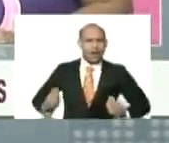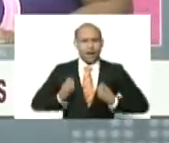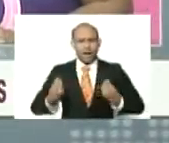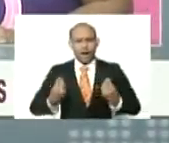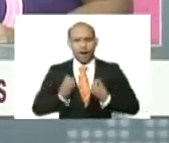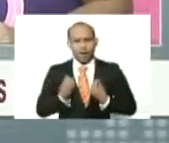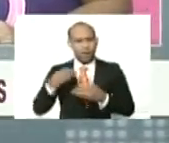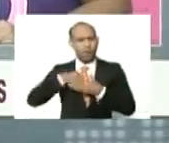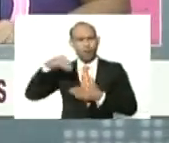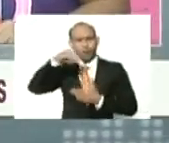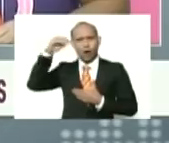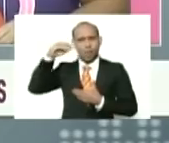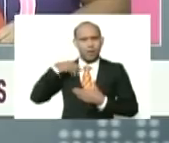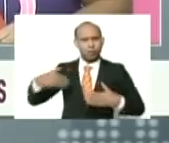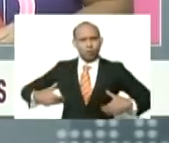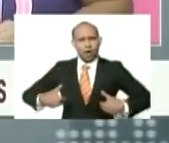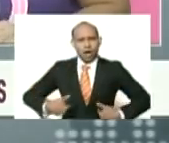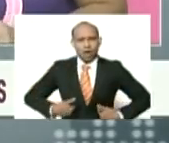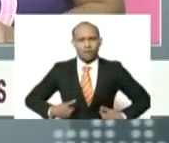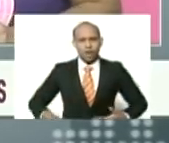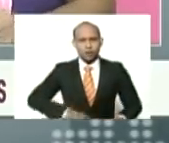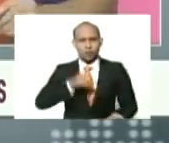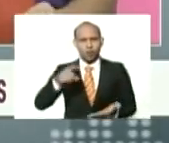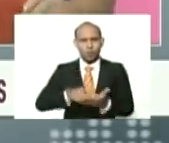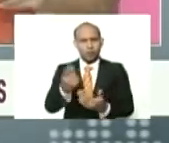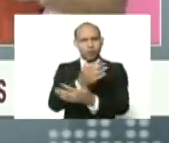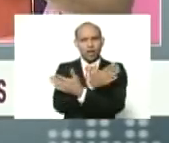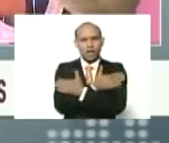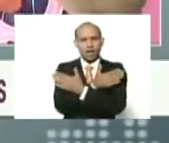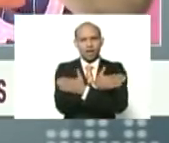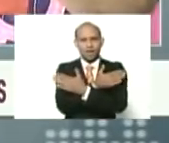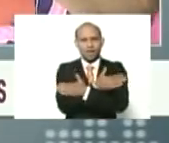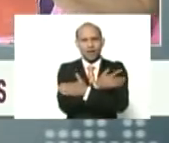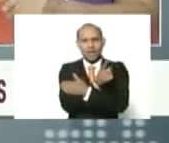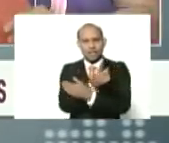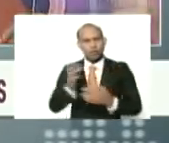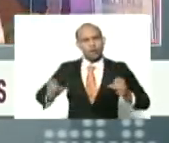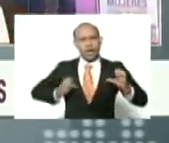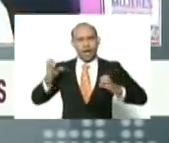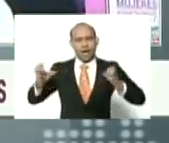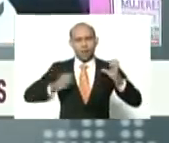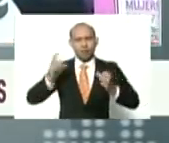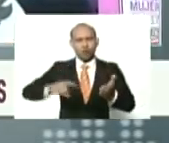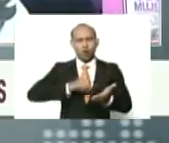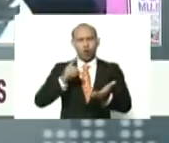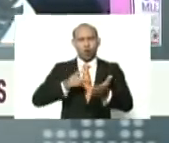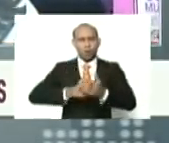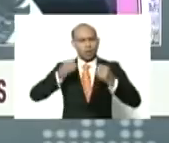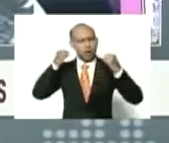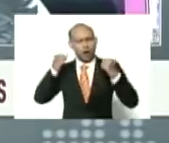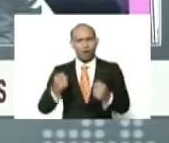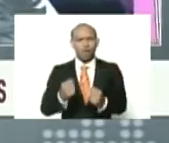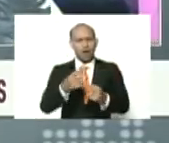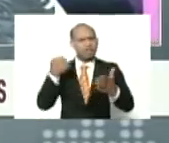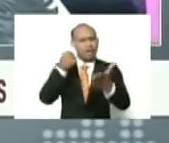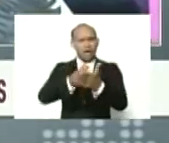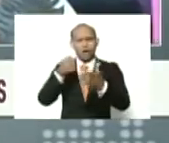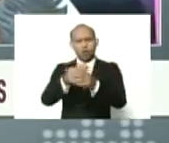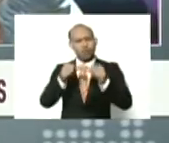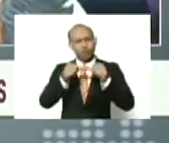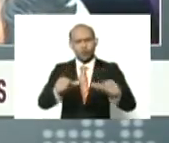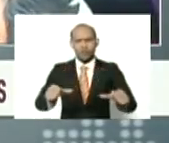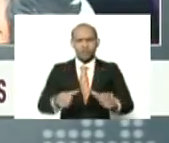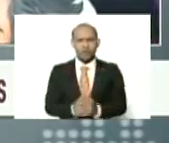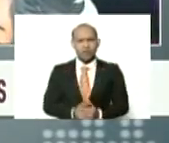en tu espíritu y en tu esfuerzo, Zulay, te felicito por ese ánimo, por esa energía, por esa lucha permanente,